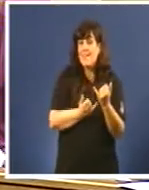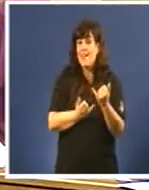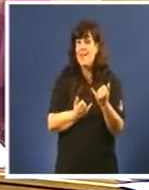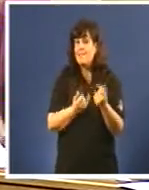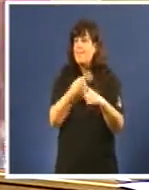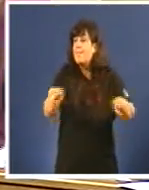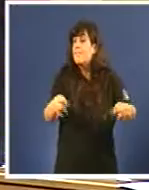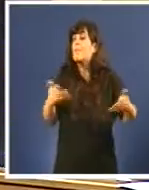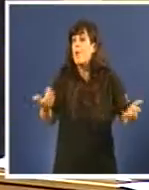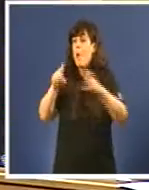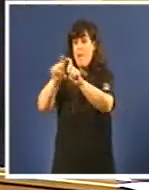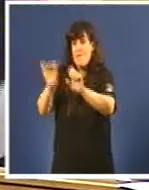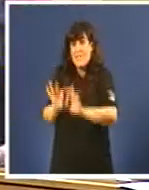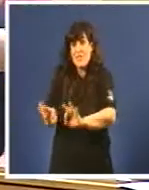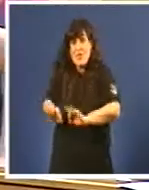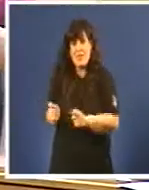empresas. Nada máis e moita.